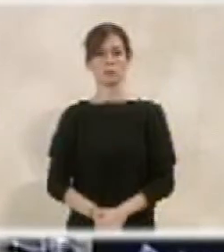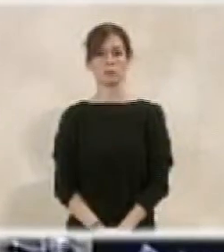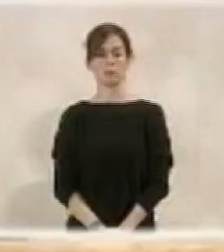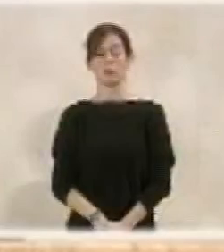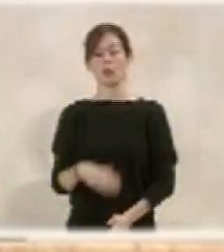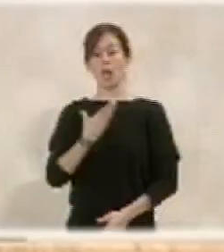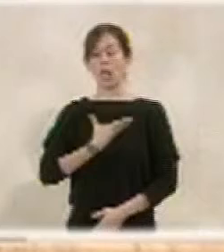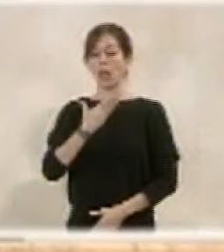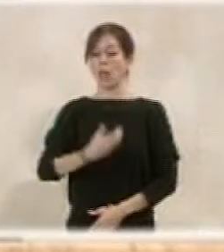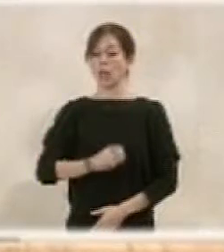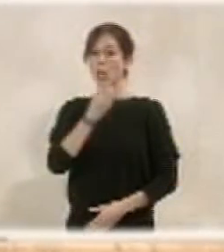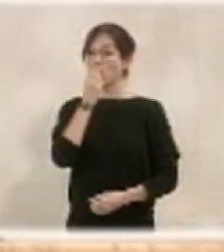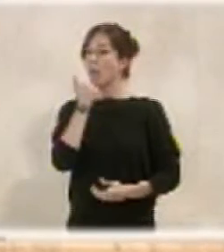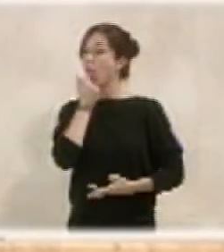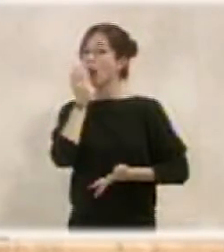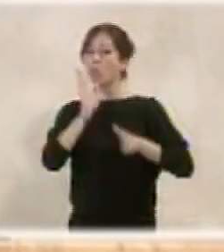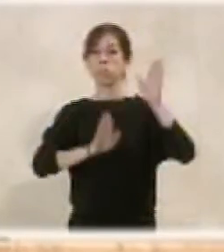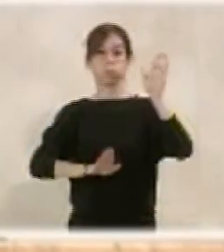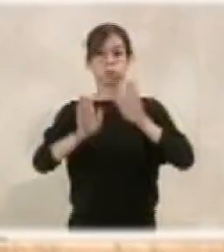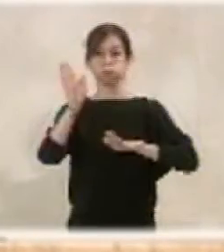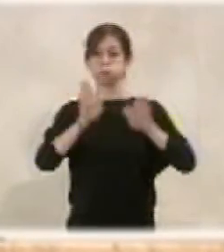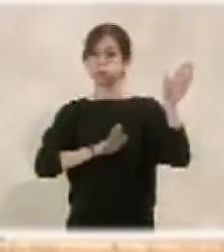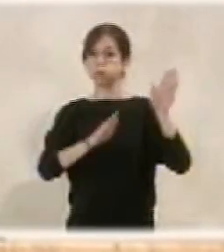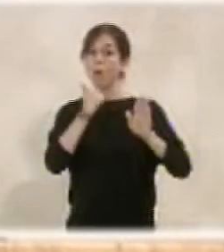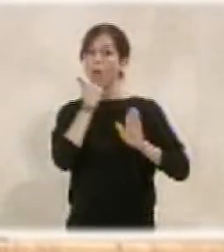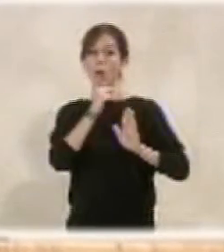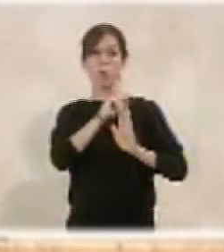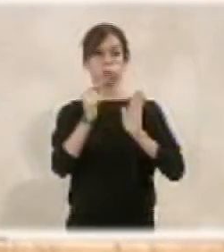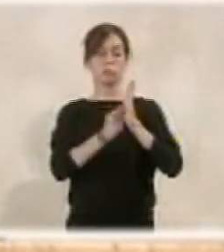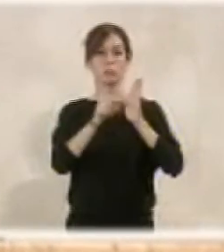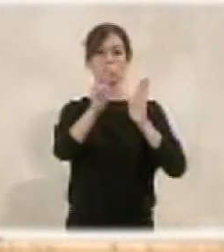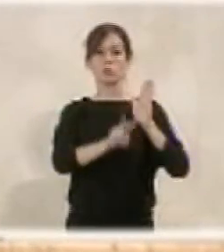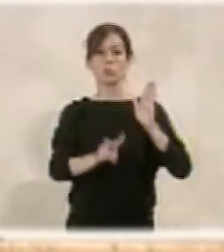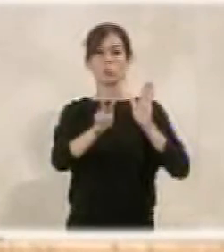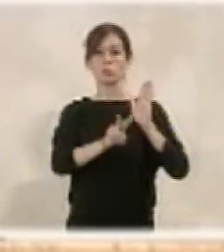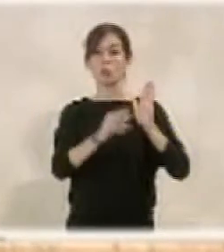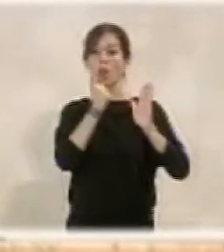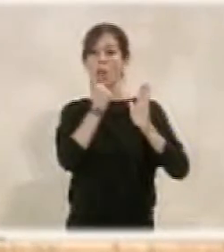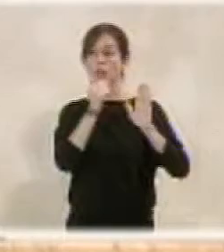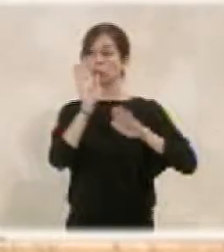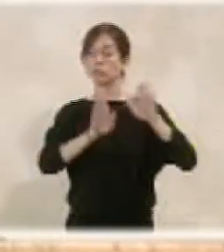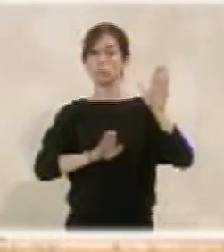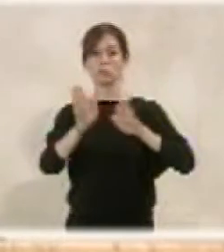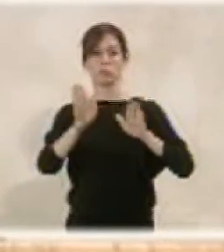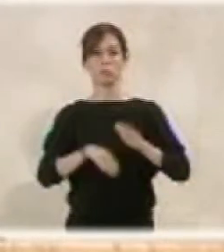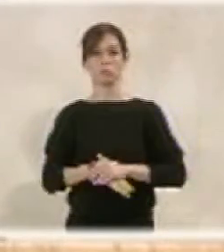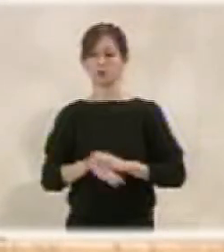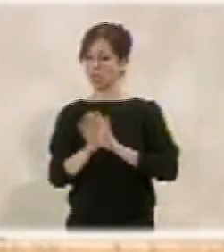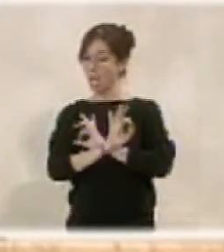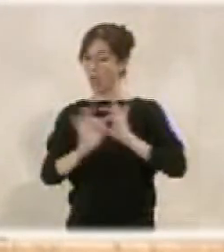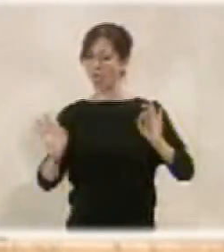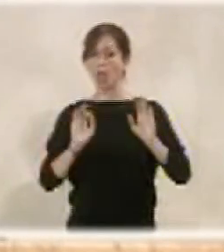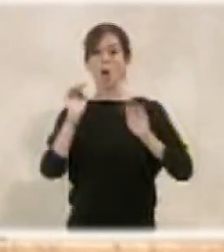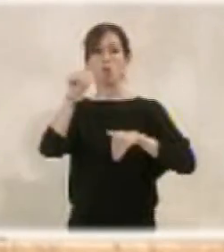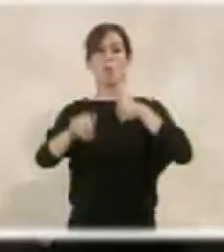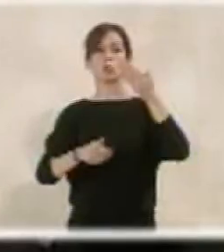Muy bien. ¿Alguna intervención al segundo punto del orden del día? Nada, pues